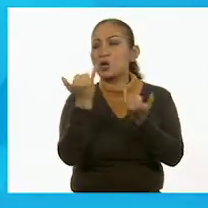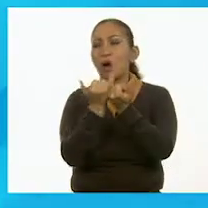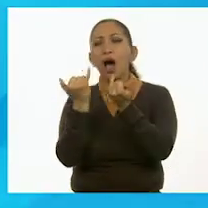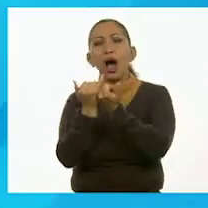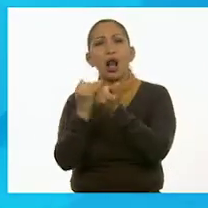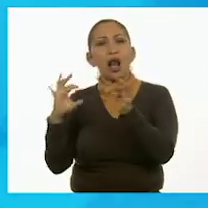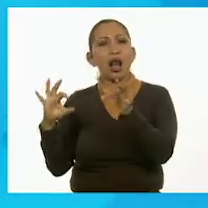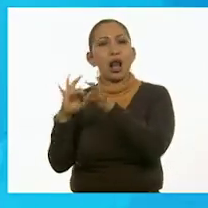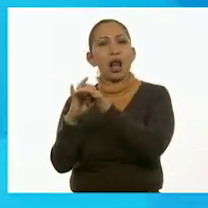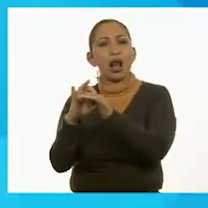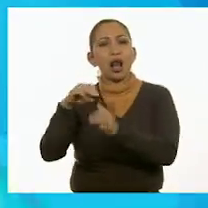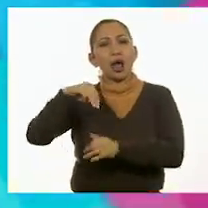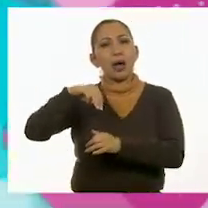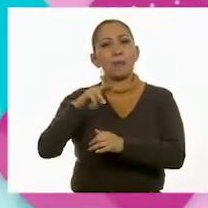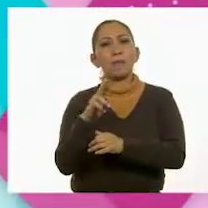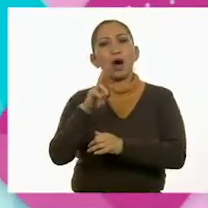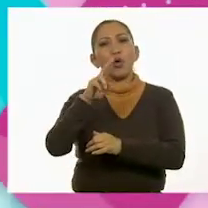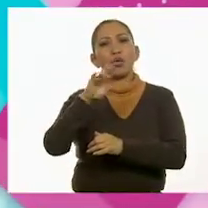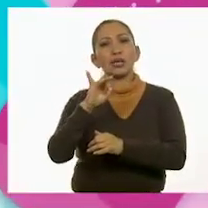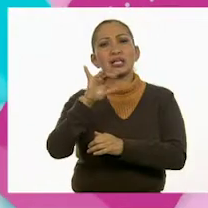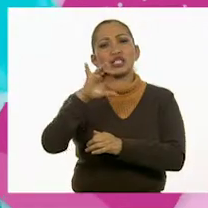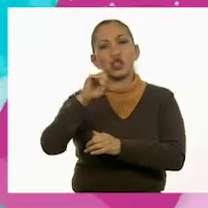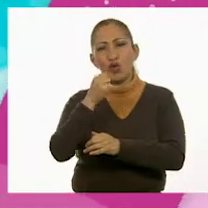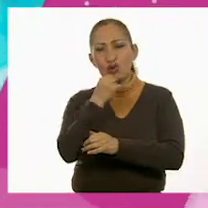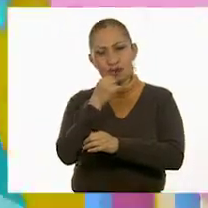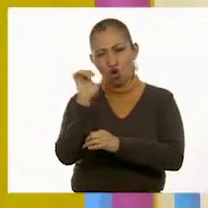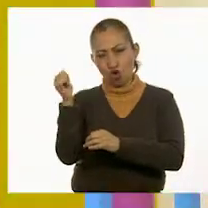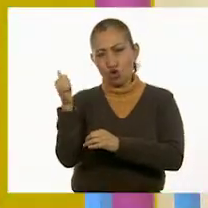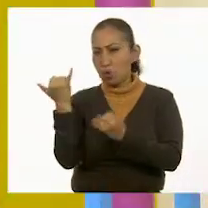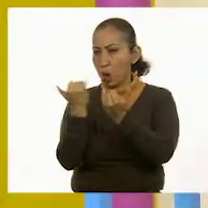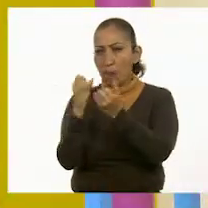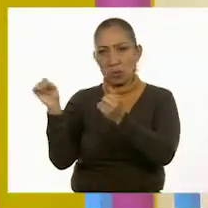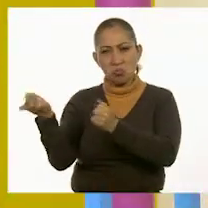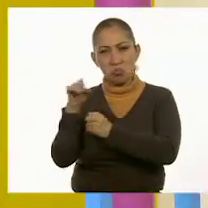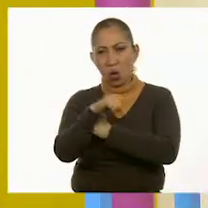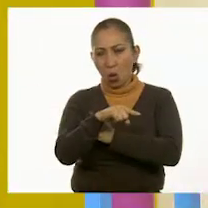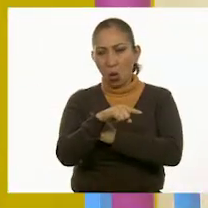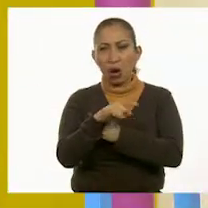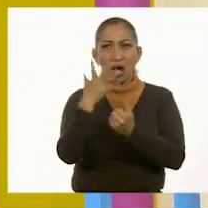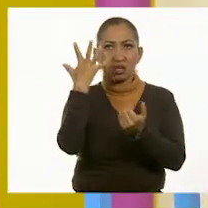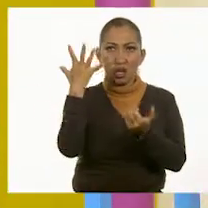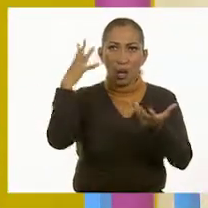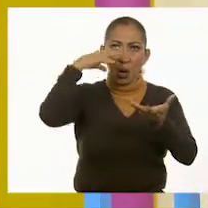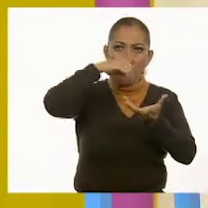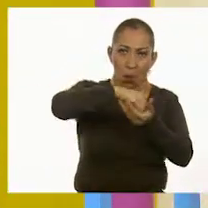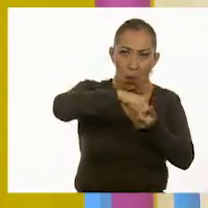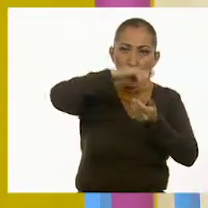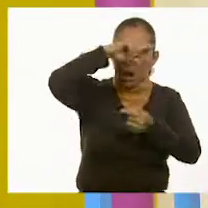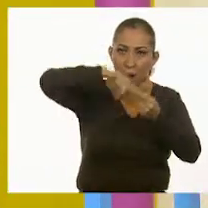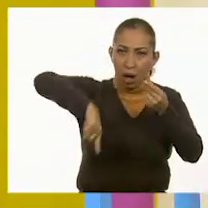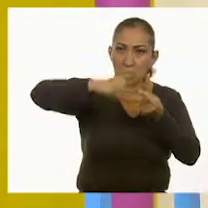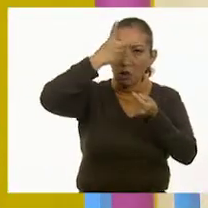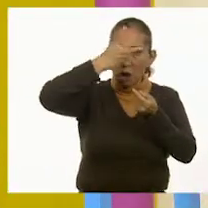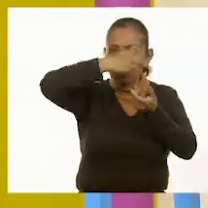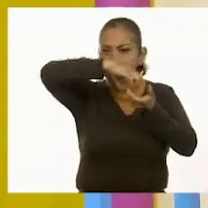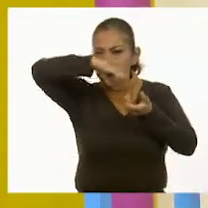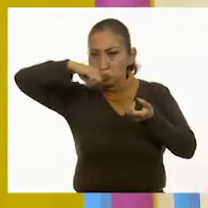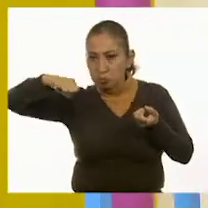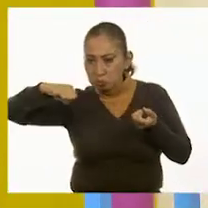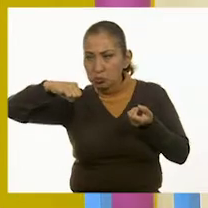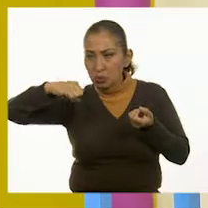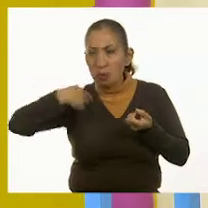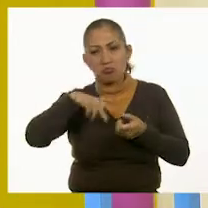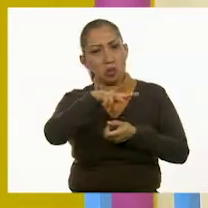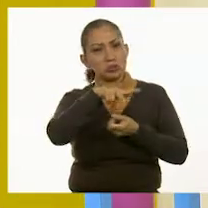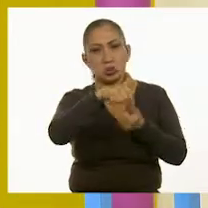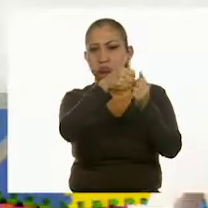razonamiento que el de Mauricio. Le sumaron los 5, después le quitaron 2 y le